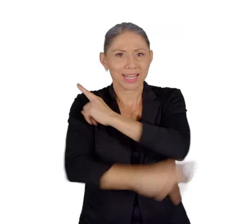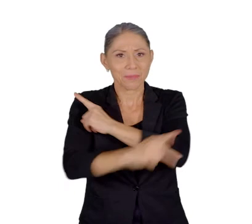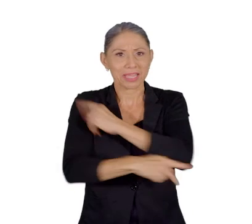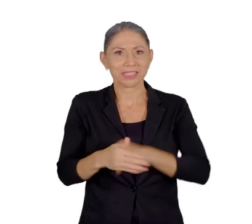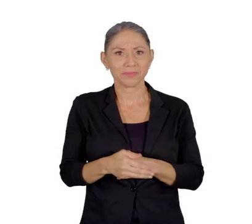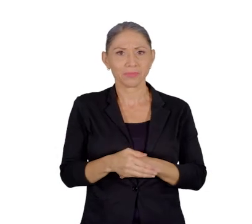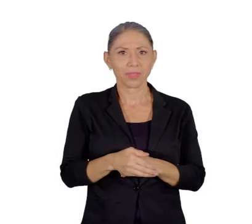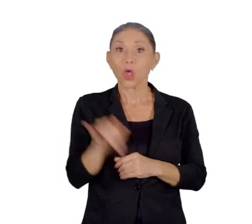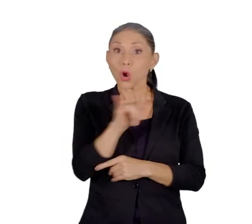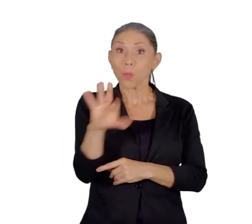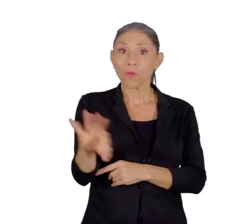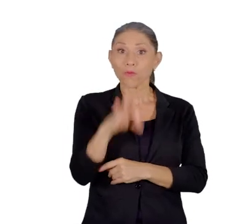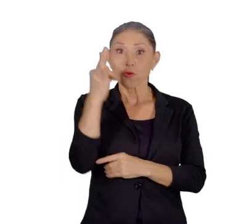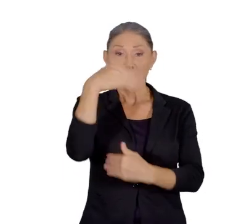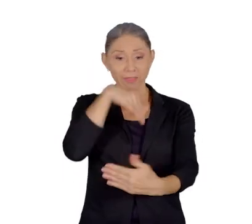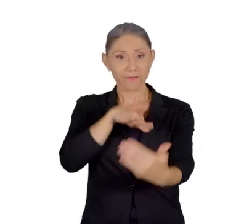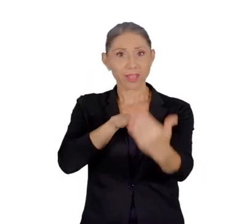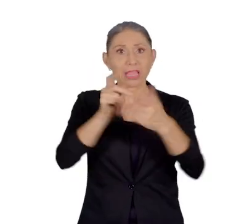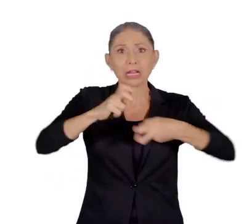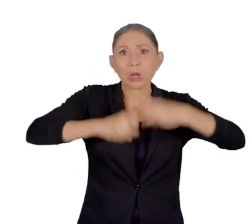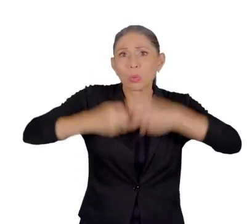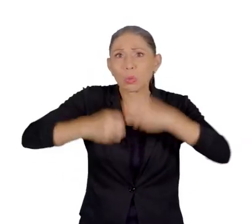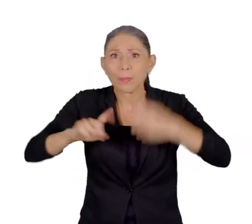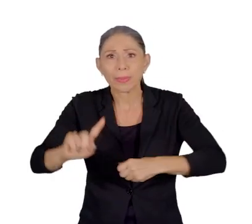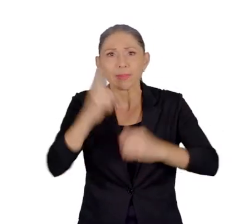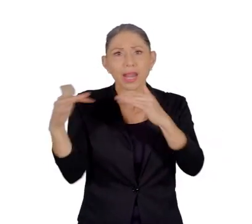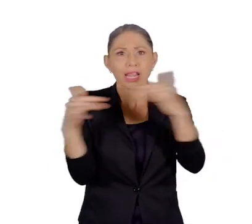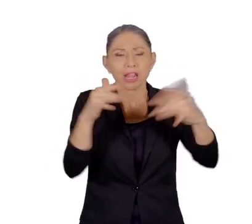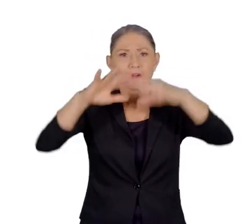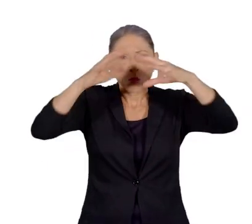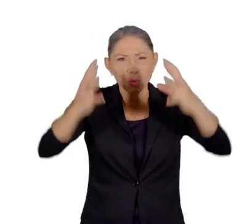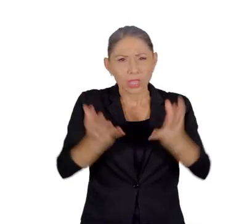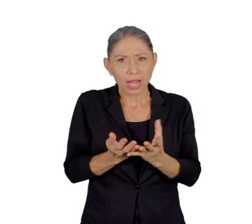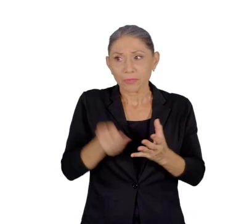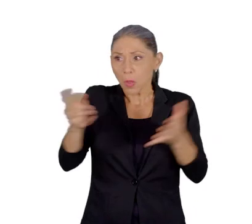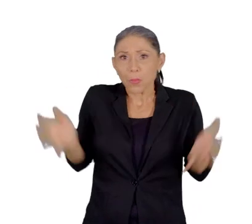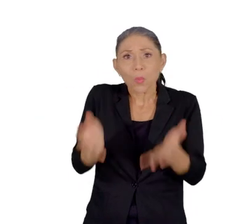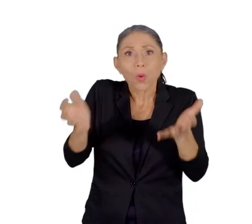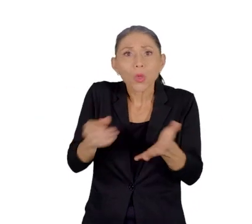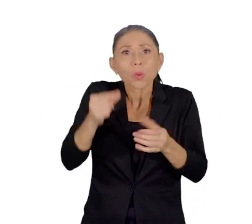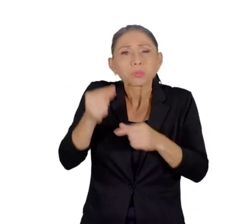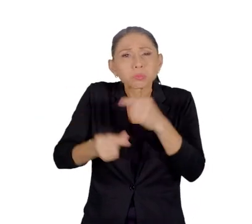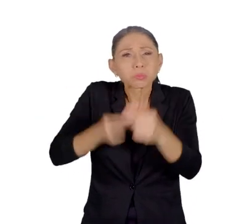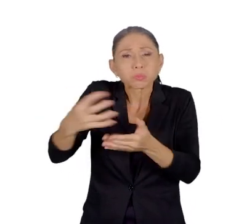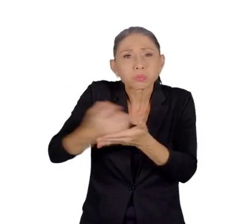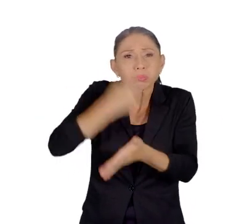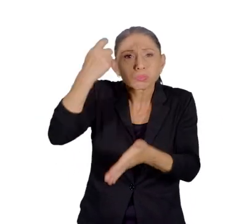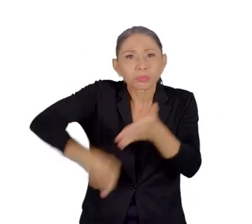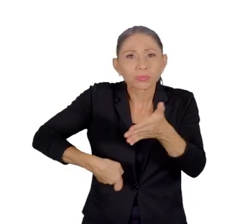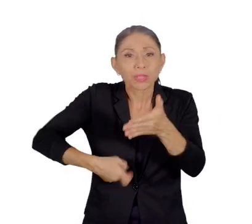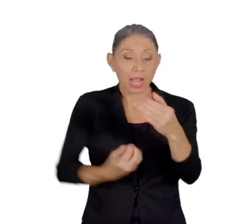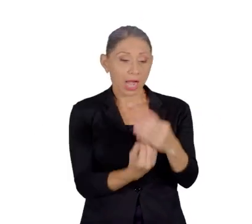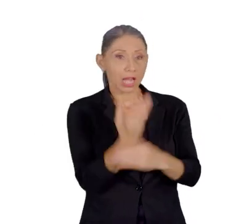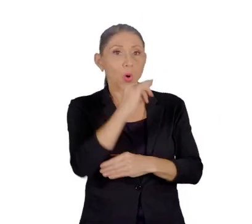Como medidas para enfrentar la crisis provocada por la Primera Guerra Mundial, promovió impuestos progresivos, creó